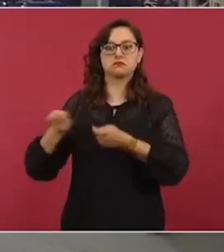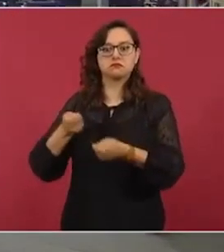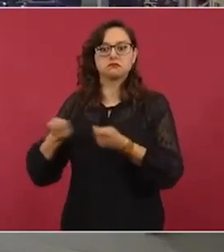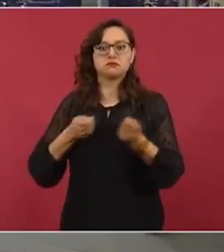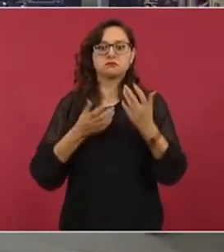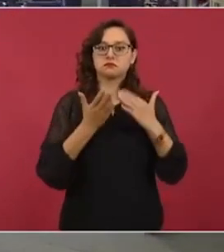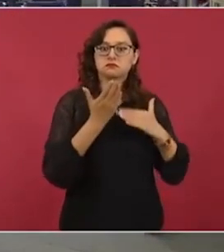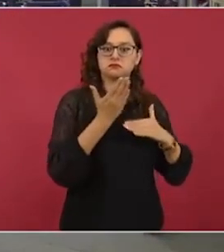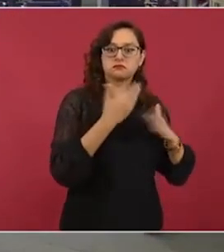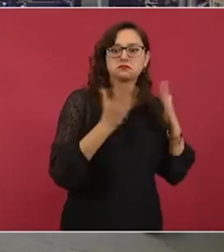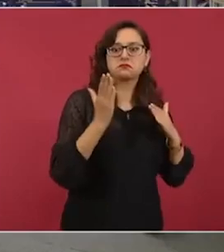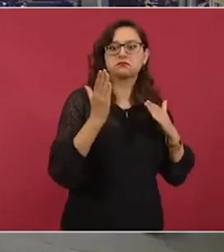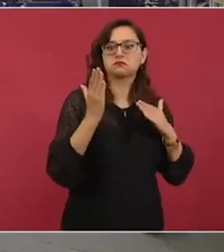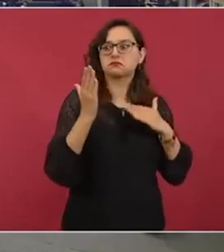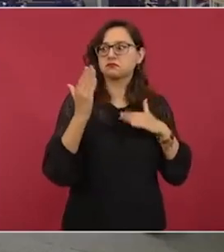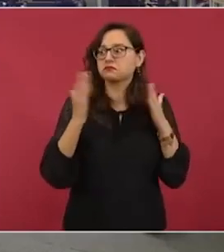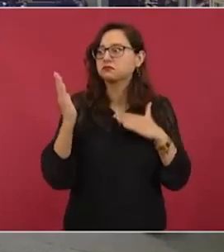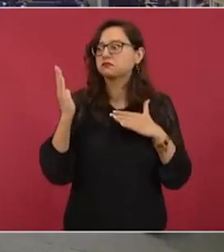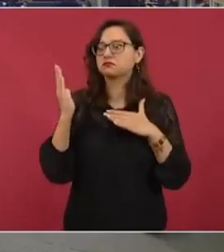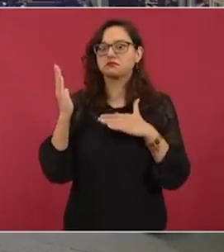inaugurando obras